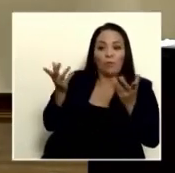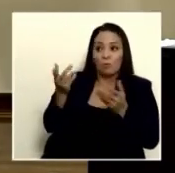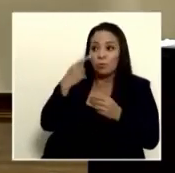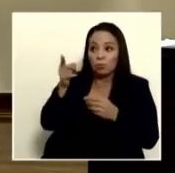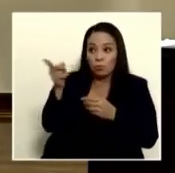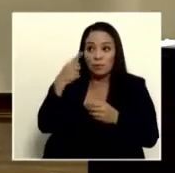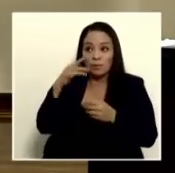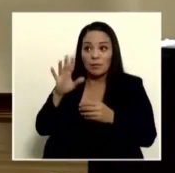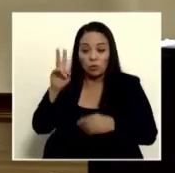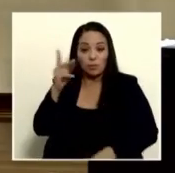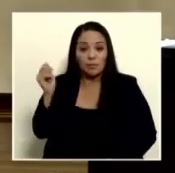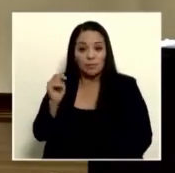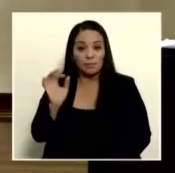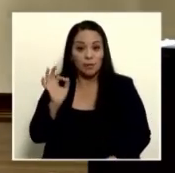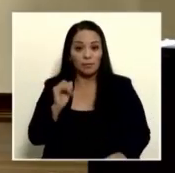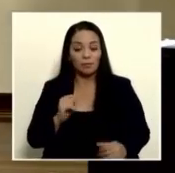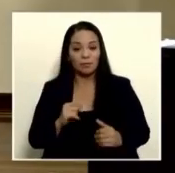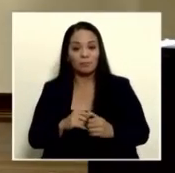parecen dos meses